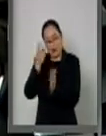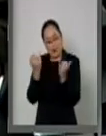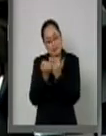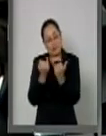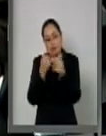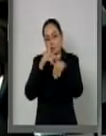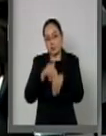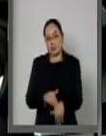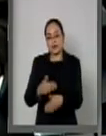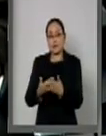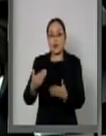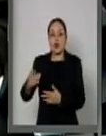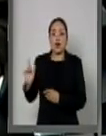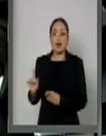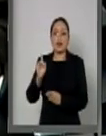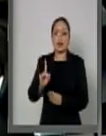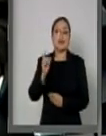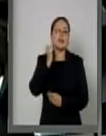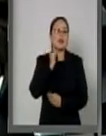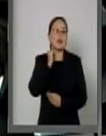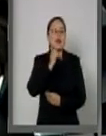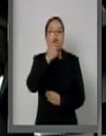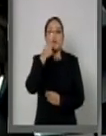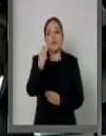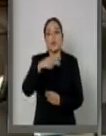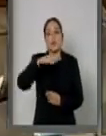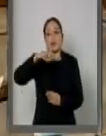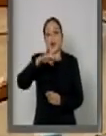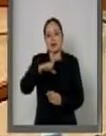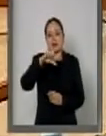el senador Manuel Cárdenas Fonseca.